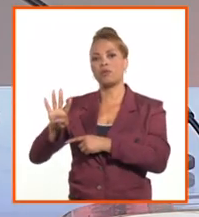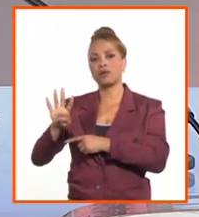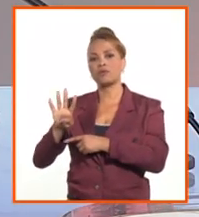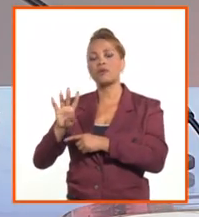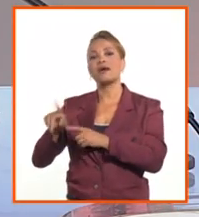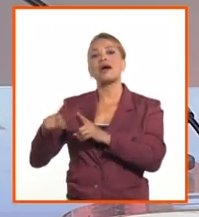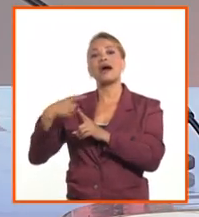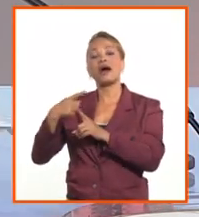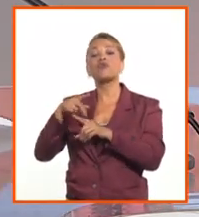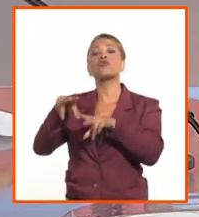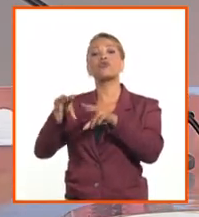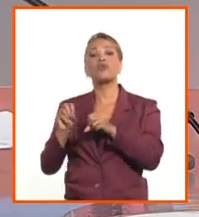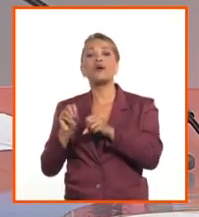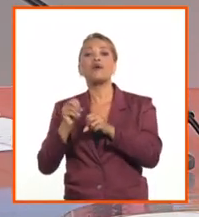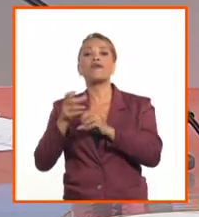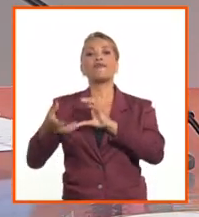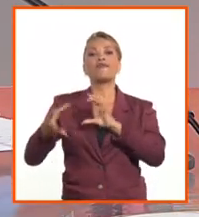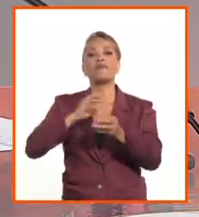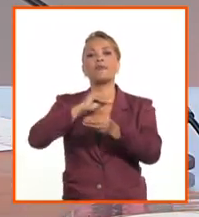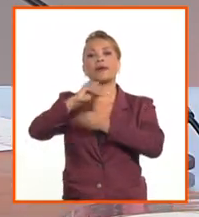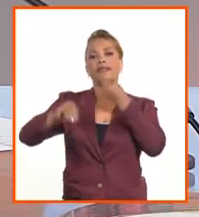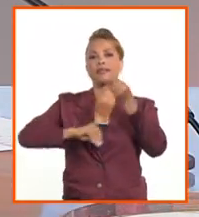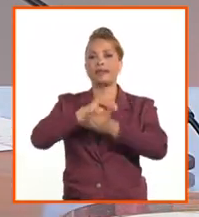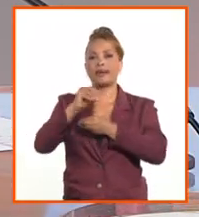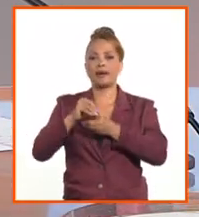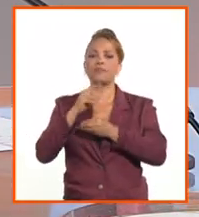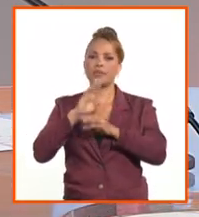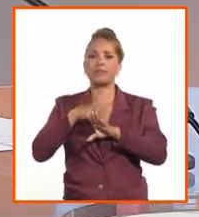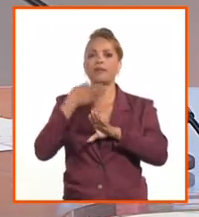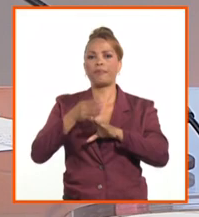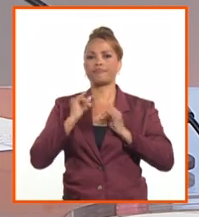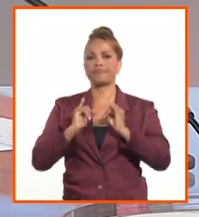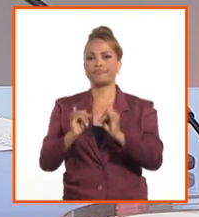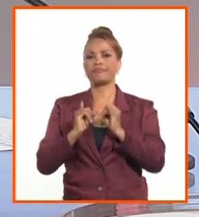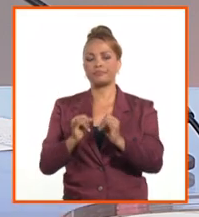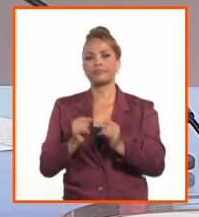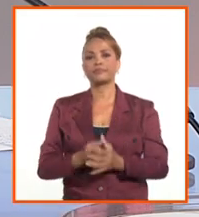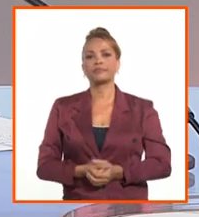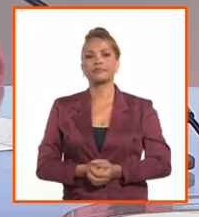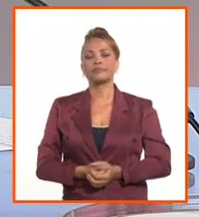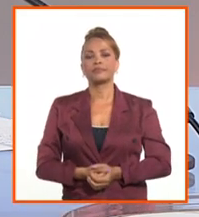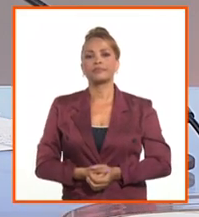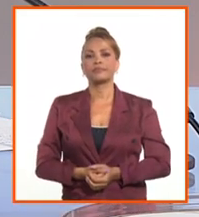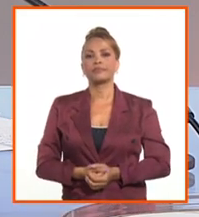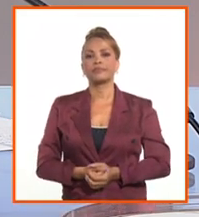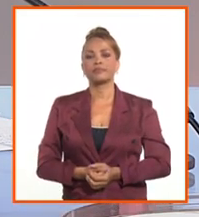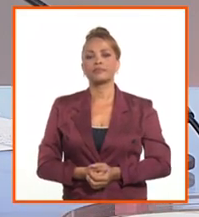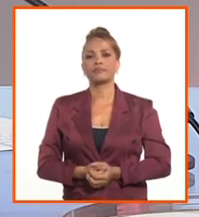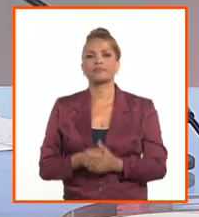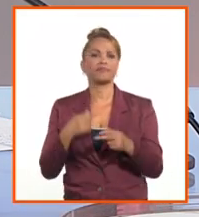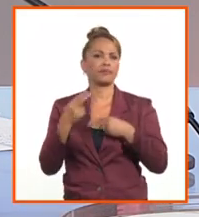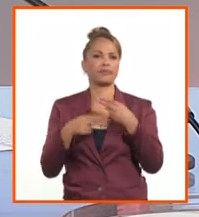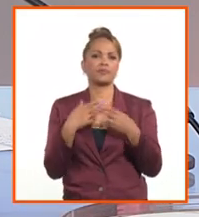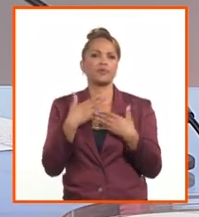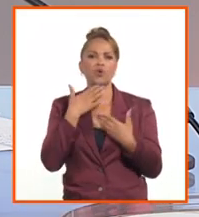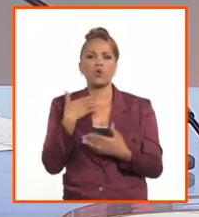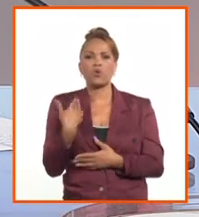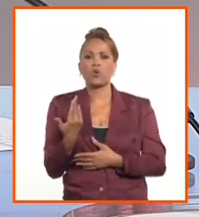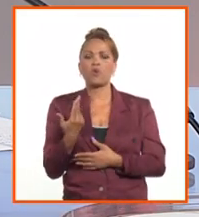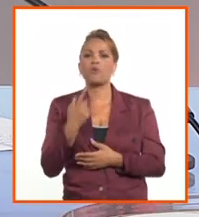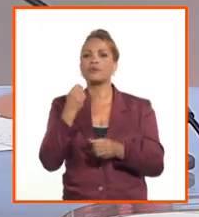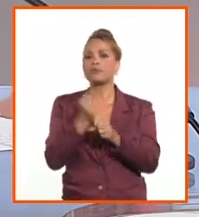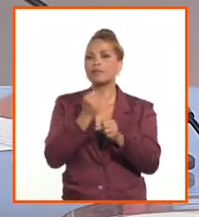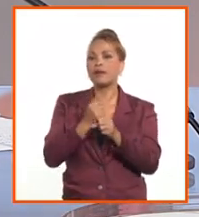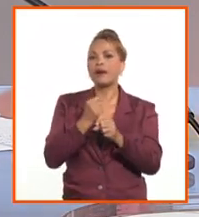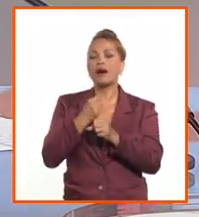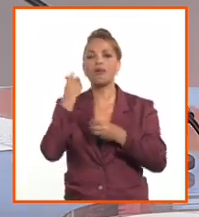un nuevo tipo de cambio que, bueno, posteriormente informaré. Ahora, nosotros, ¿cómo hemos establecido